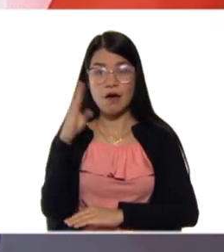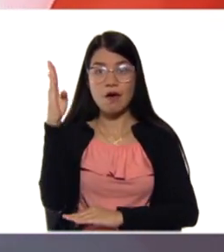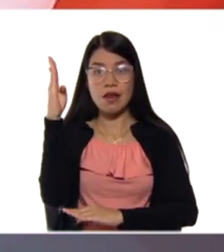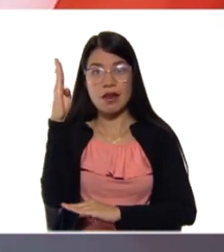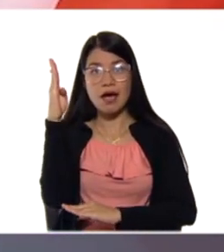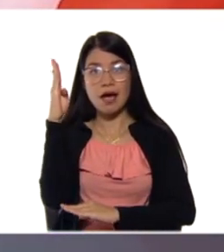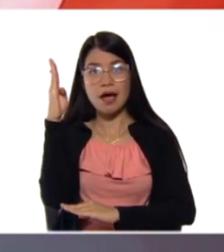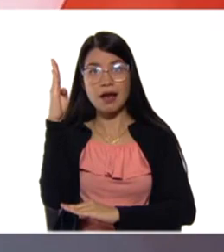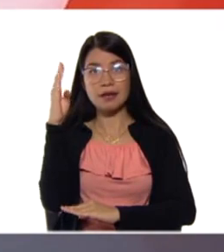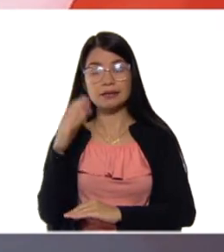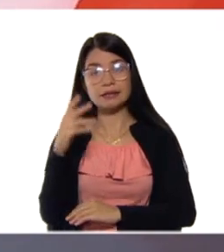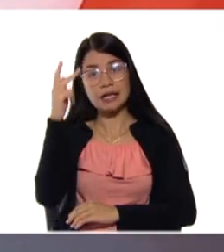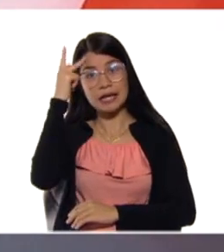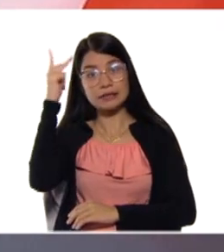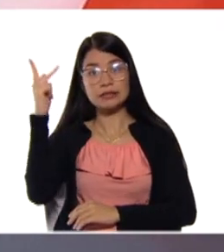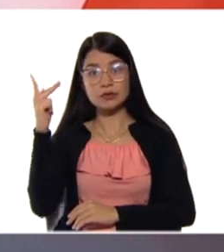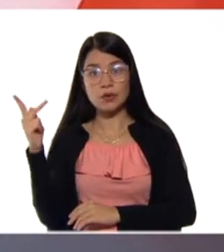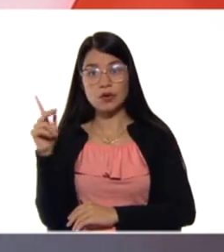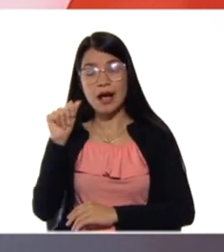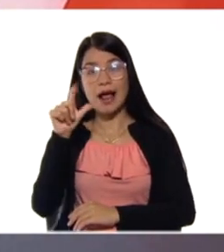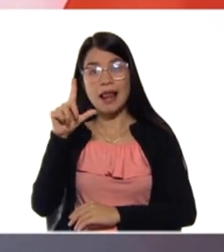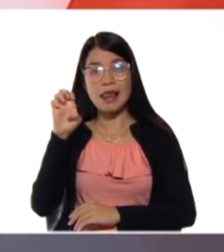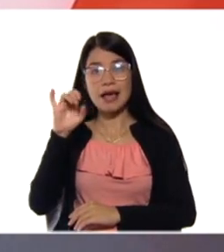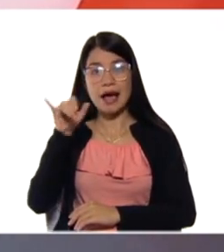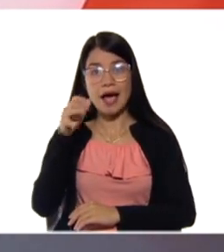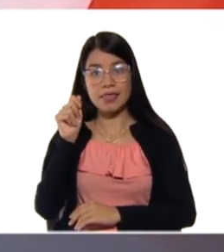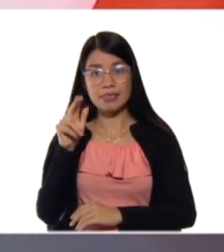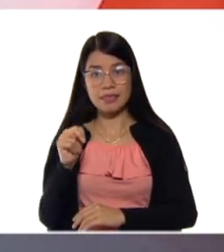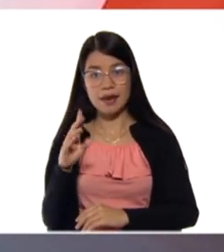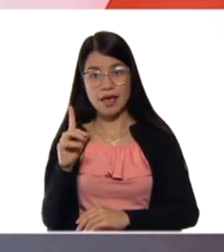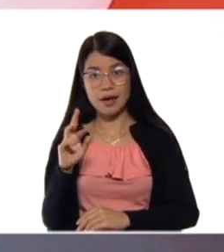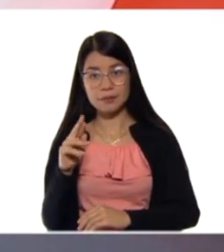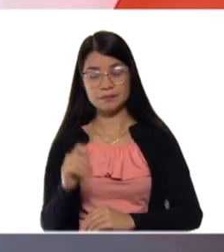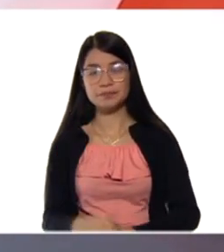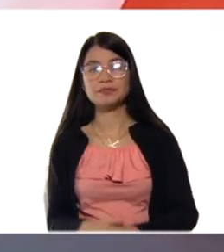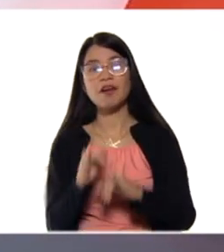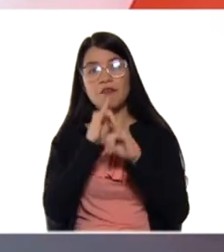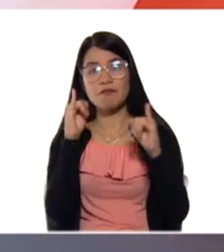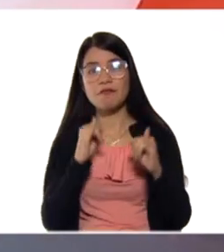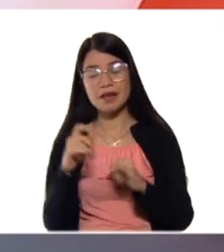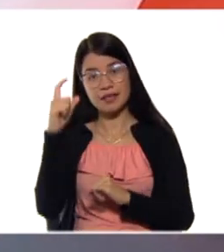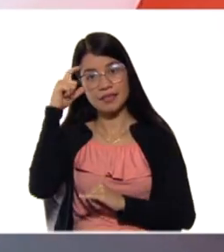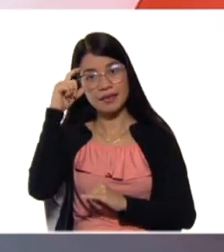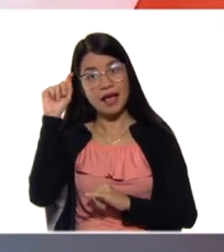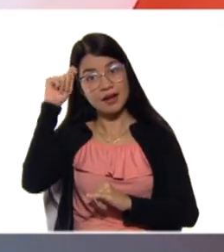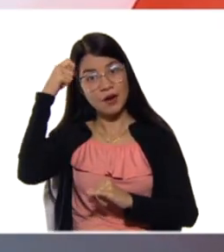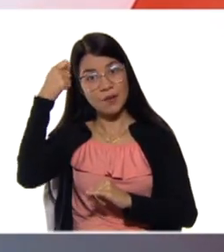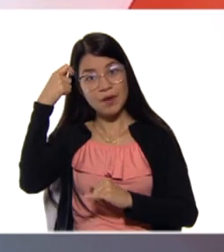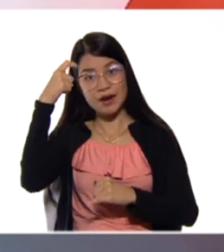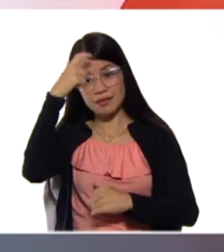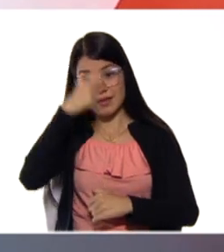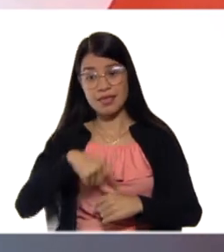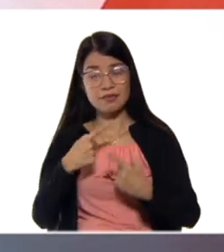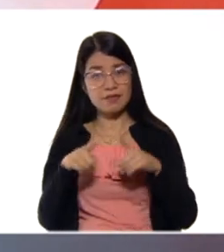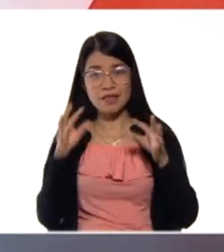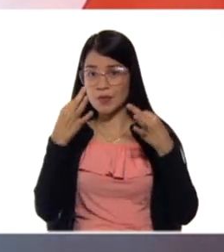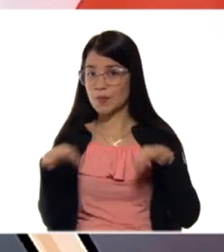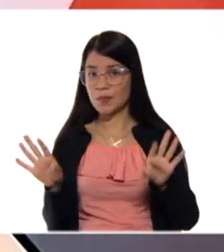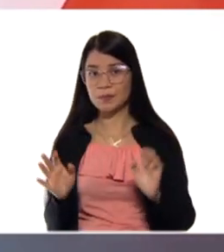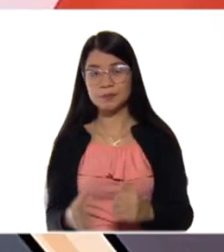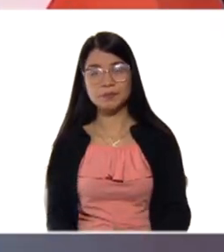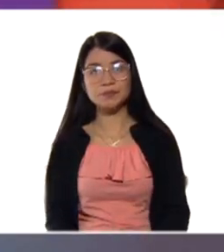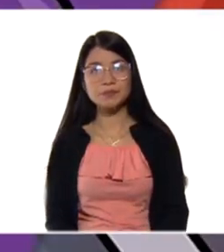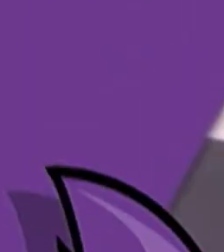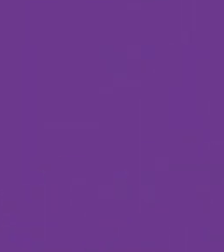de la mano de la psicóloga Alejandra Mulder. Que tengan un feliz día y recuerden que ser diferente es algo